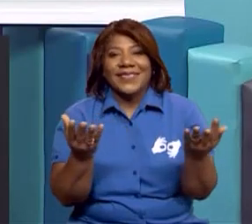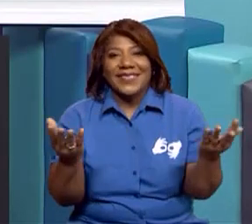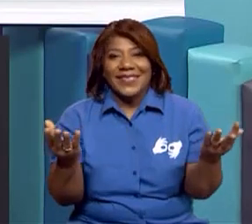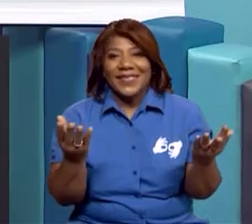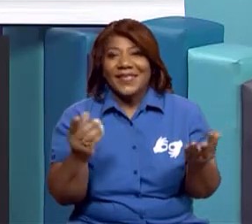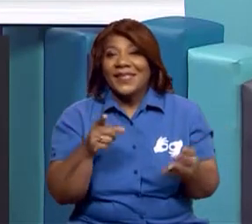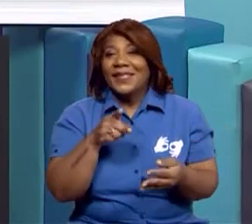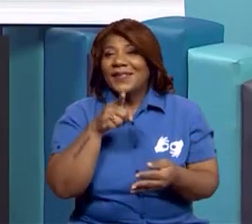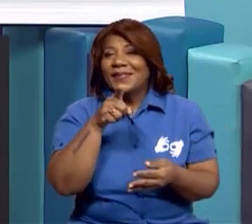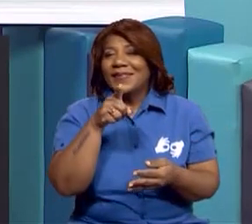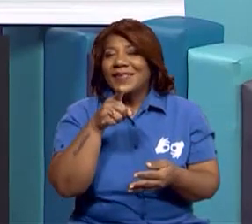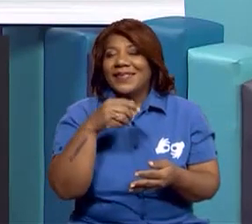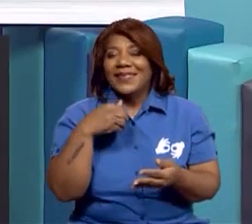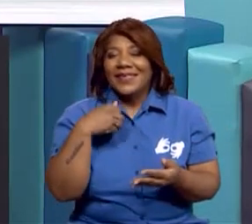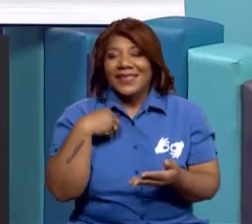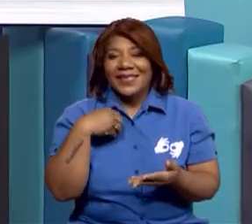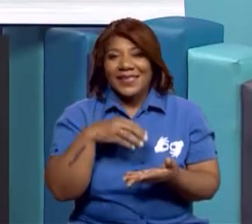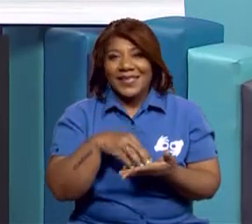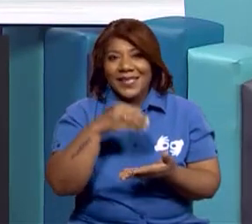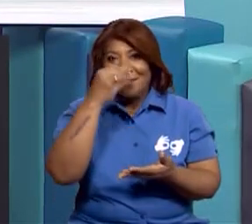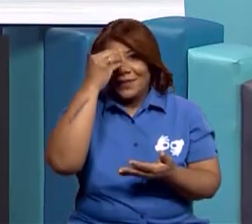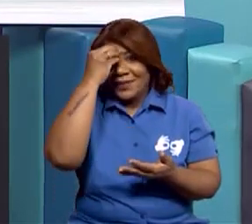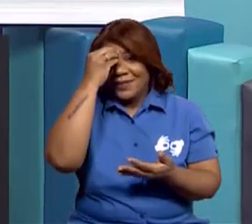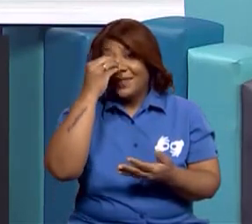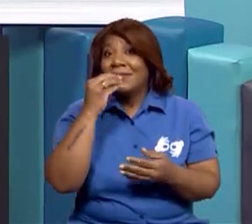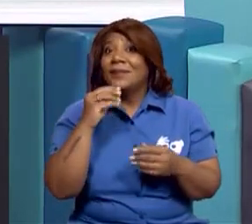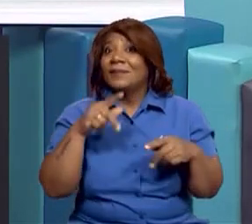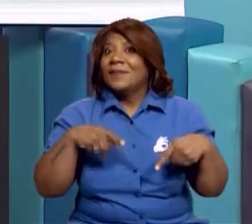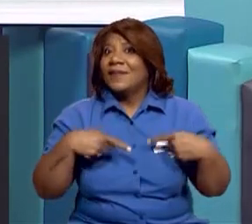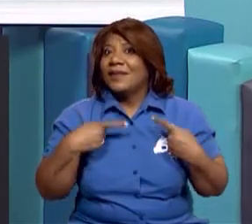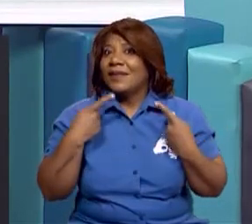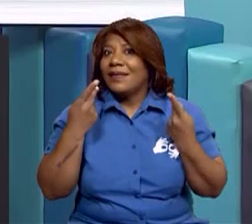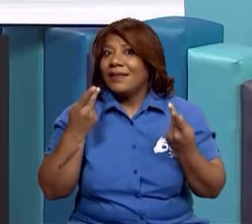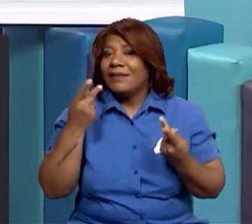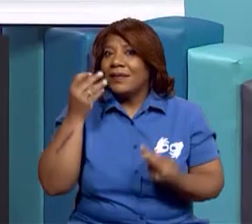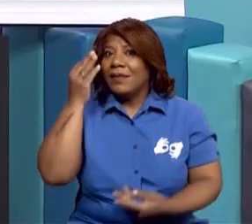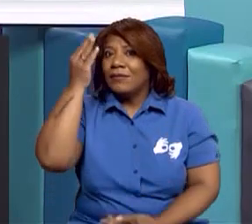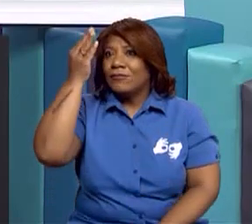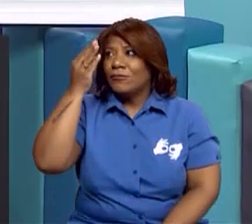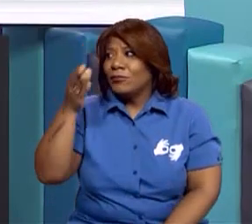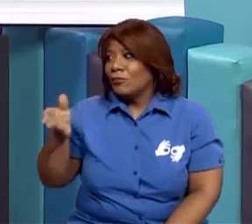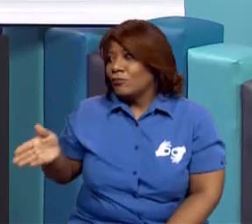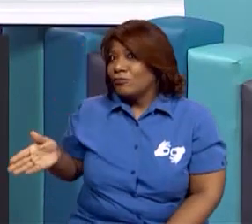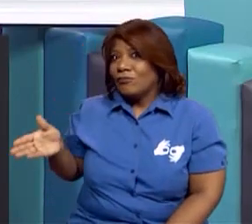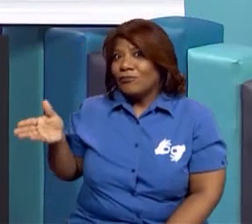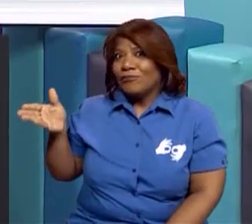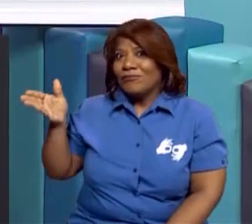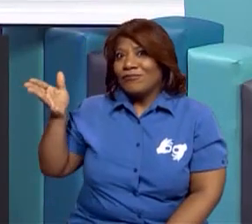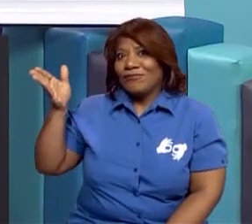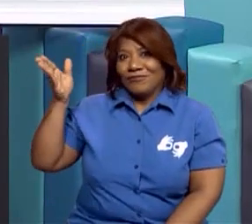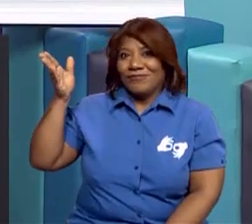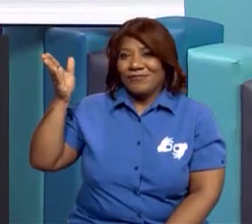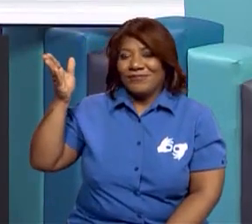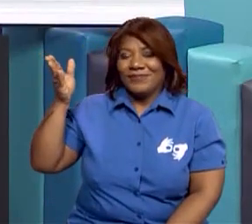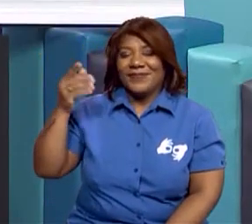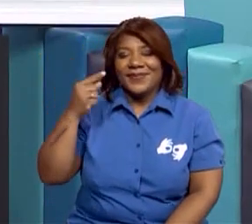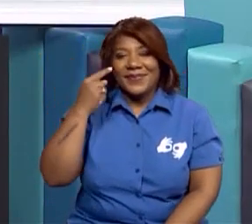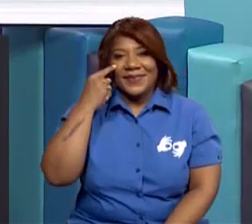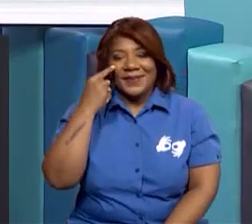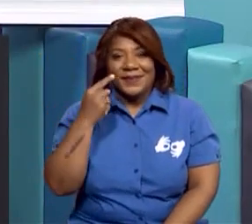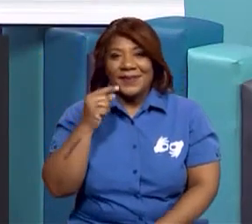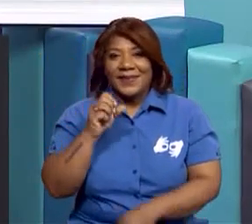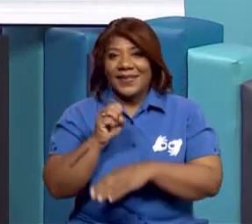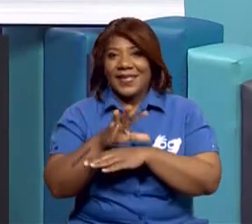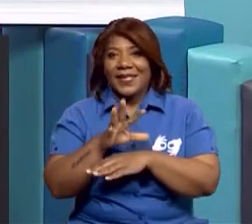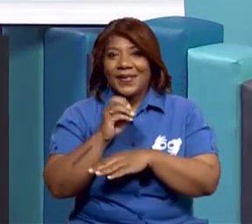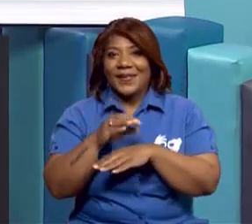aprender y aplicar en nuestra vida. Así que vamos a iniciar con nuestros ajustes razonables del día de hoy. Hoy vamos a ver